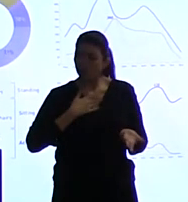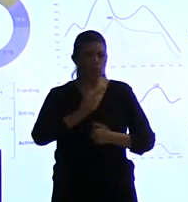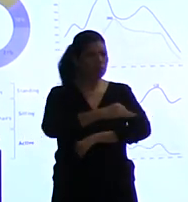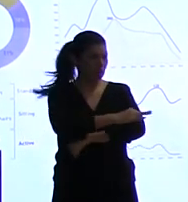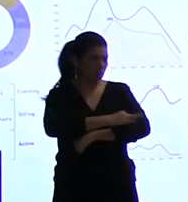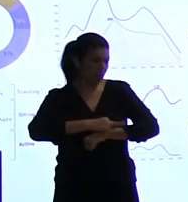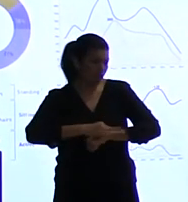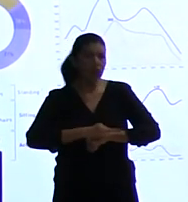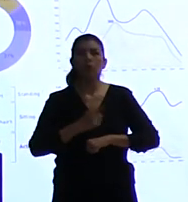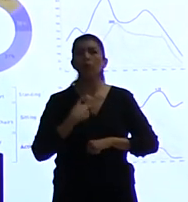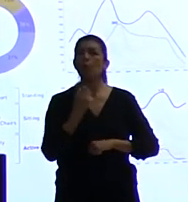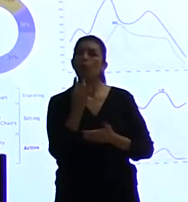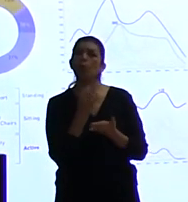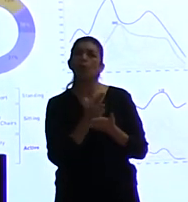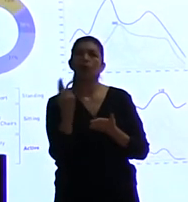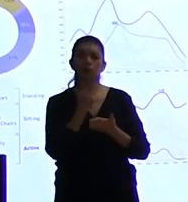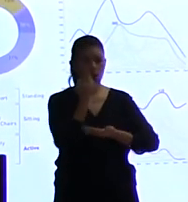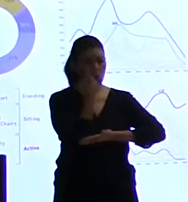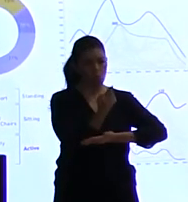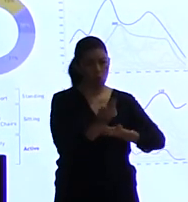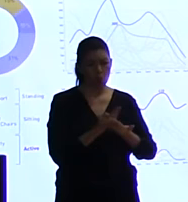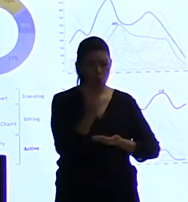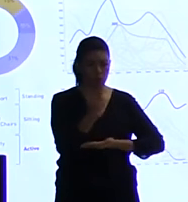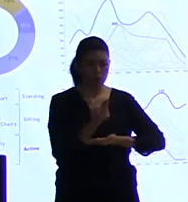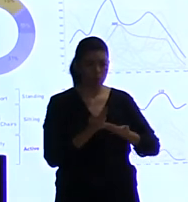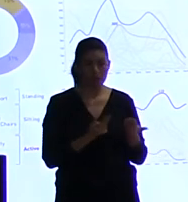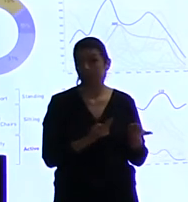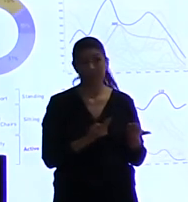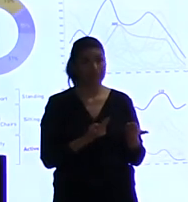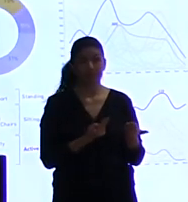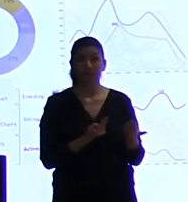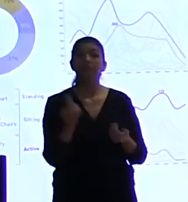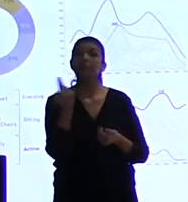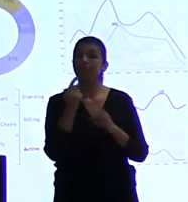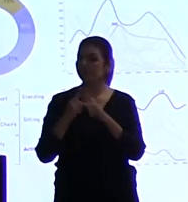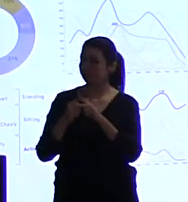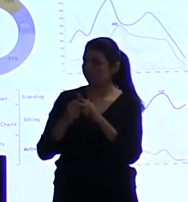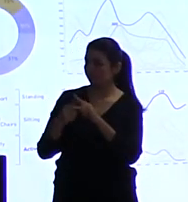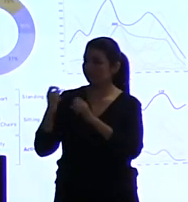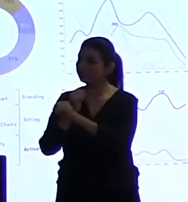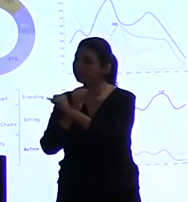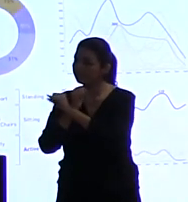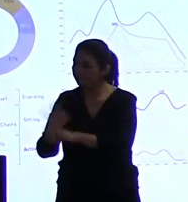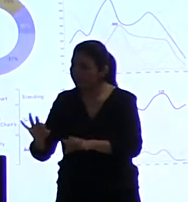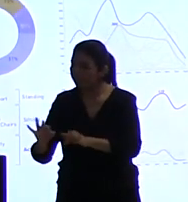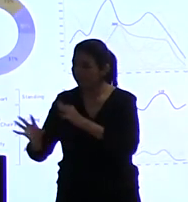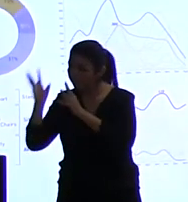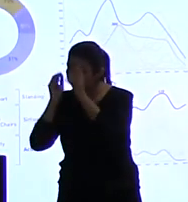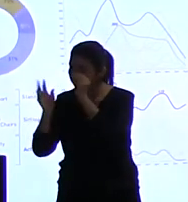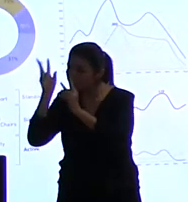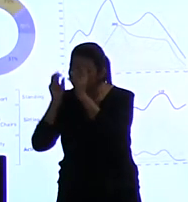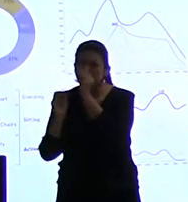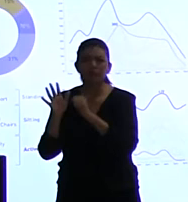interesaban los datos, ahora sí, ¿por qué los datos son tan importantes? ¿Por qué la información es tan importante? Porque la información es lo que nos permite crear una